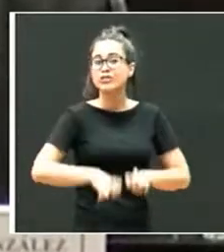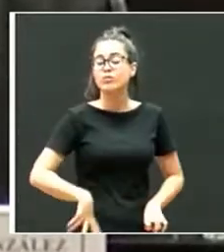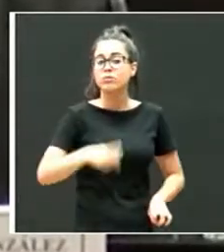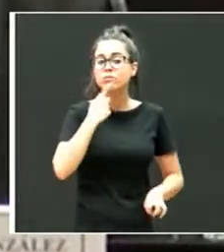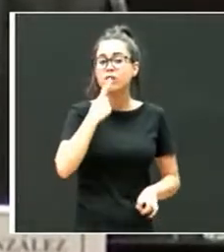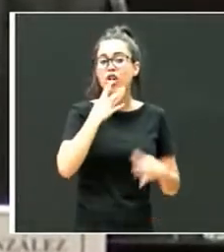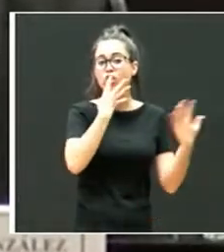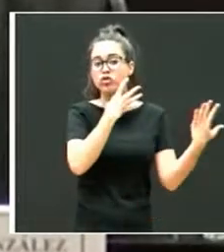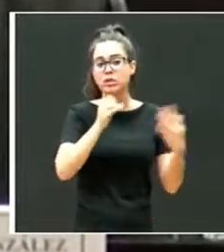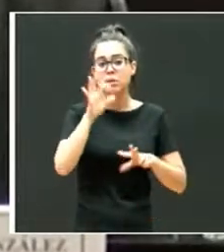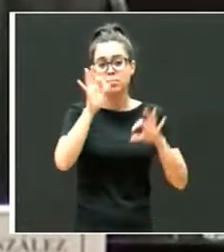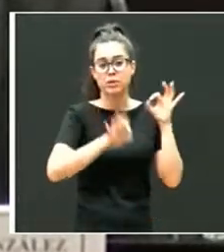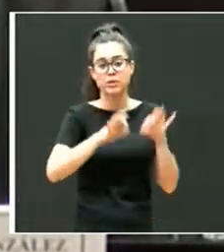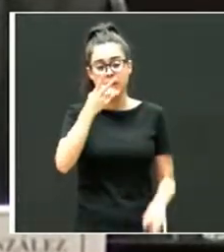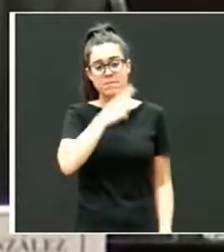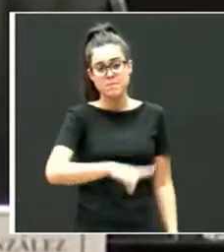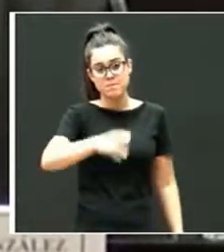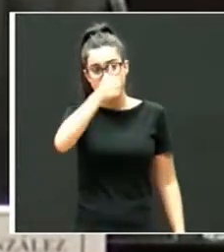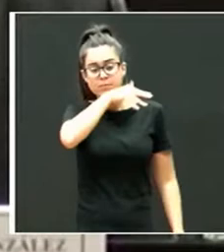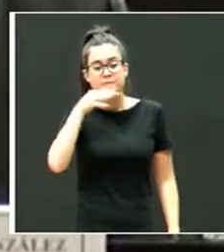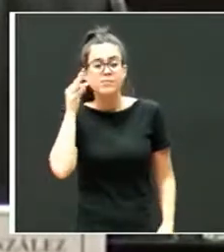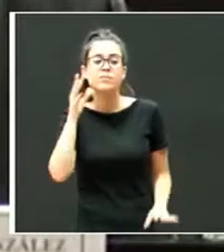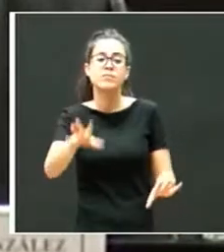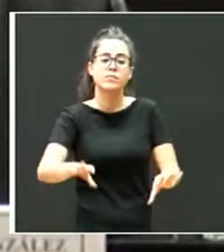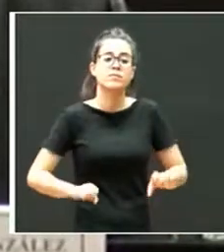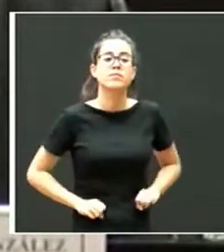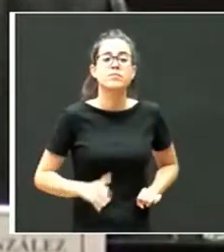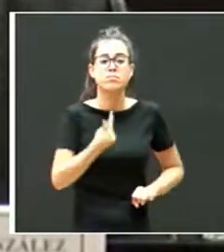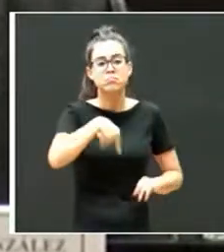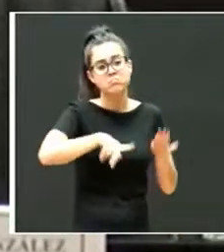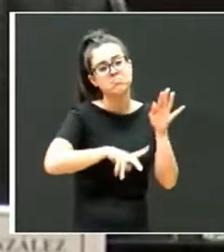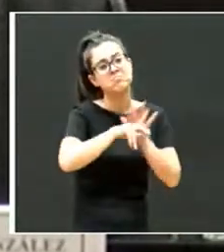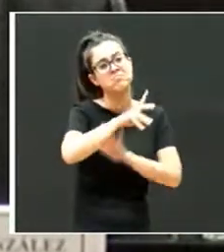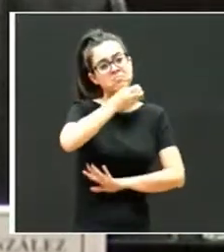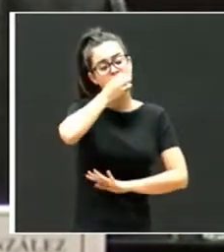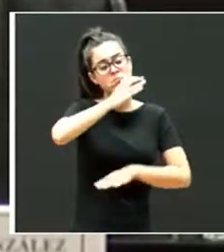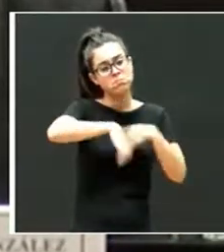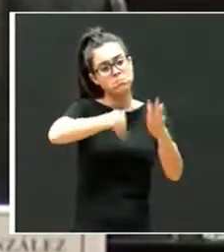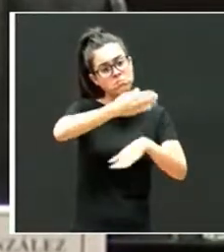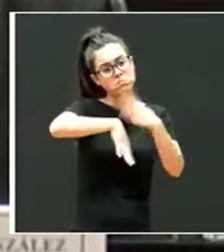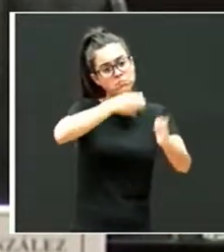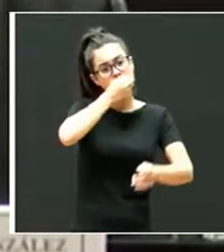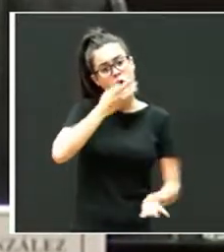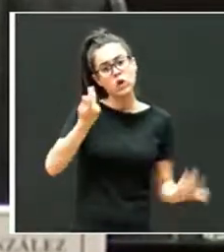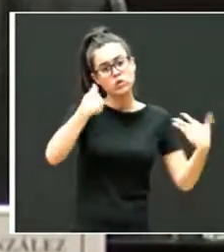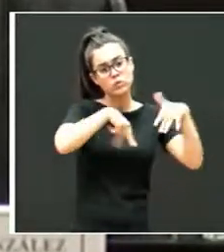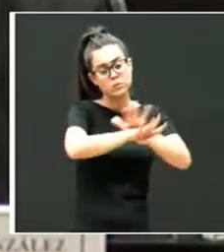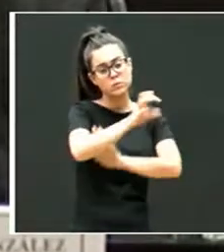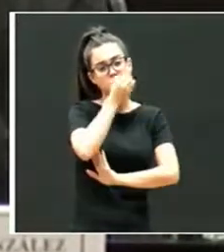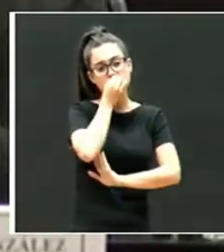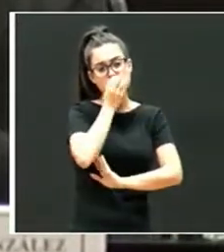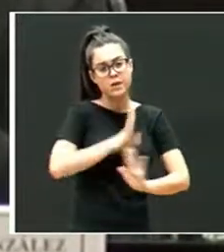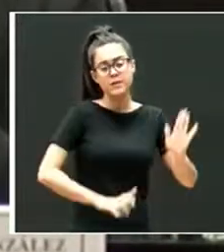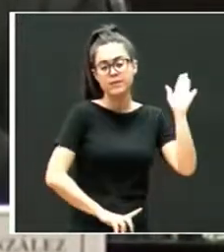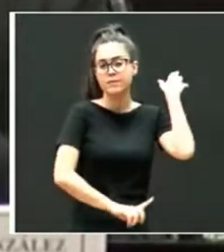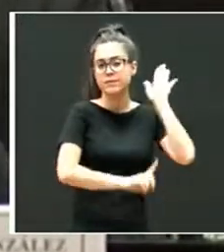y niñas adoptados con el tiempo llegan a tener una evolución adecuada, pueden hacer una buena integración, un buen desarrollo